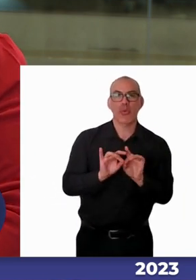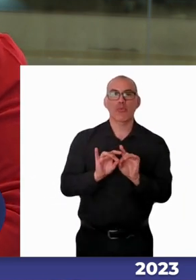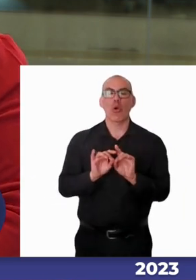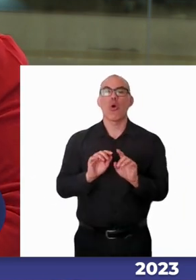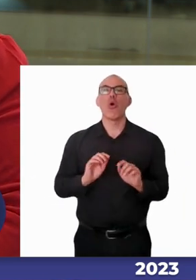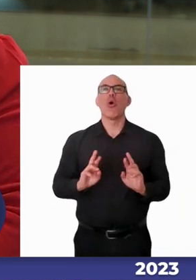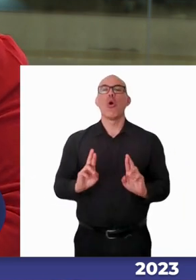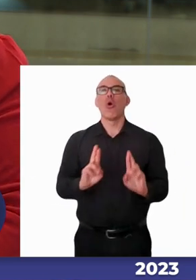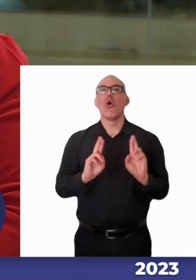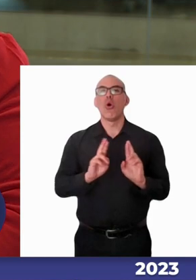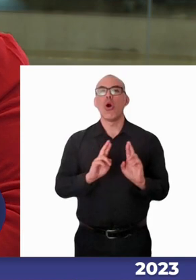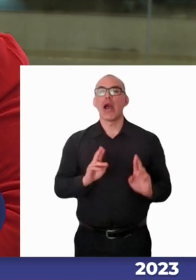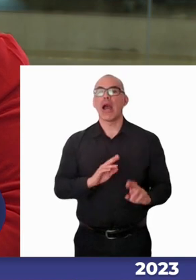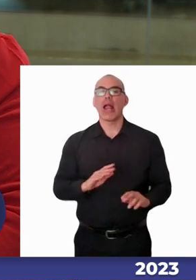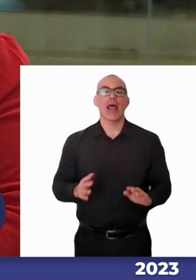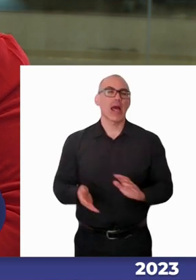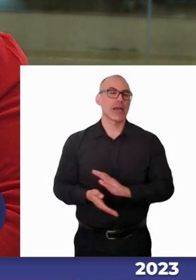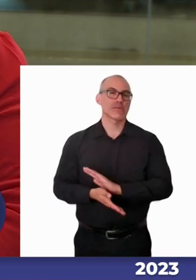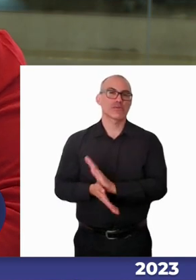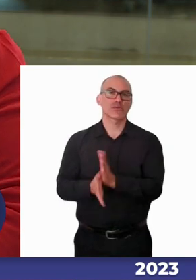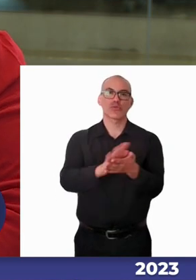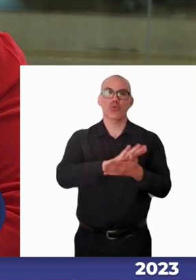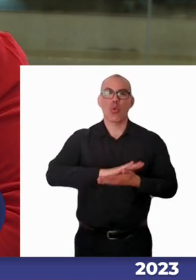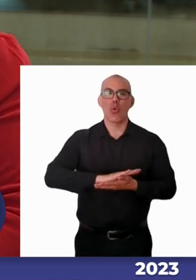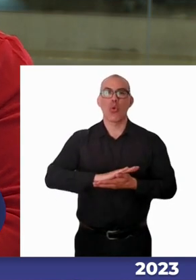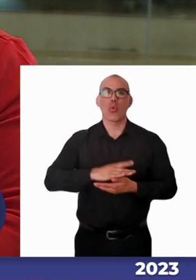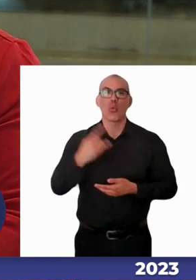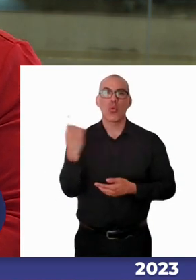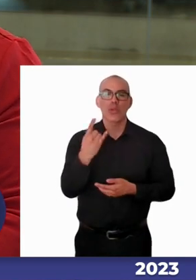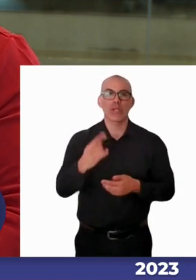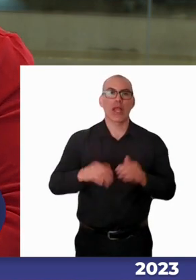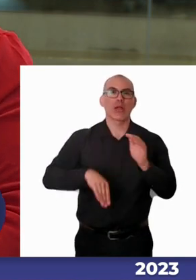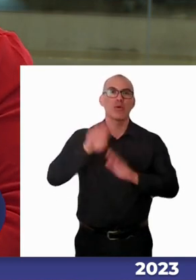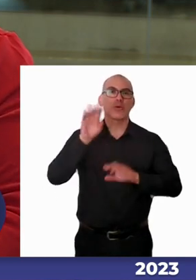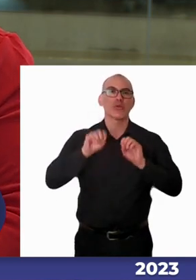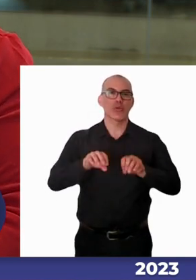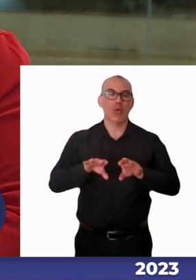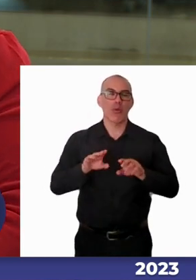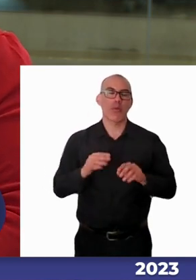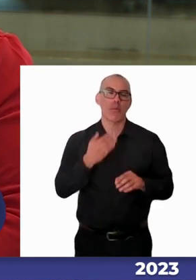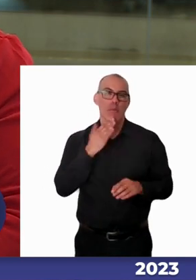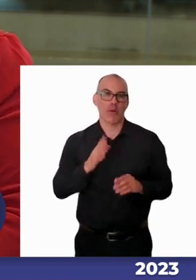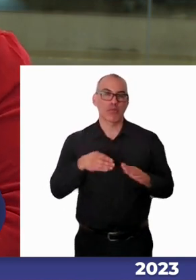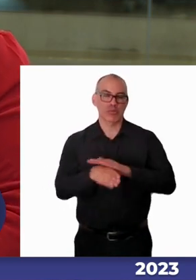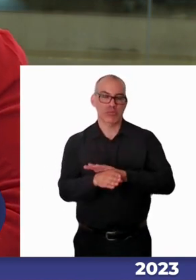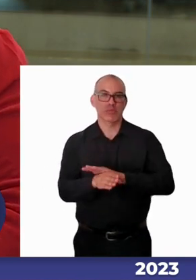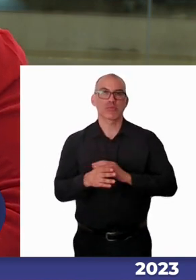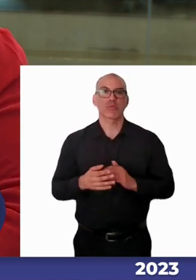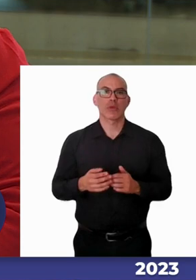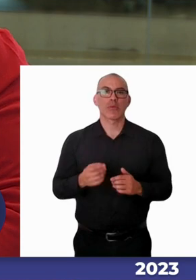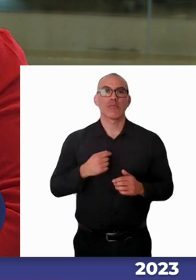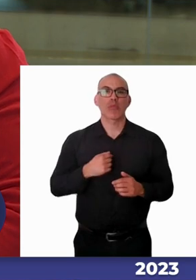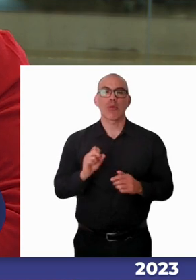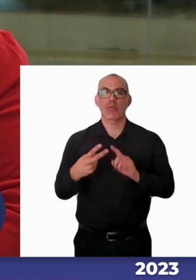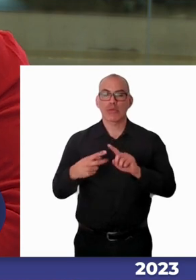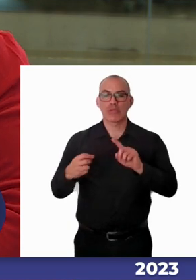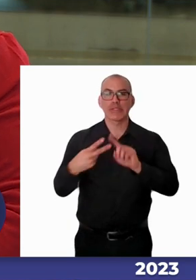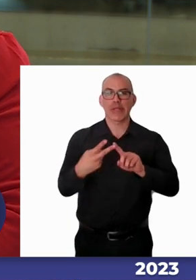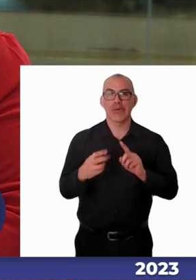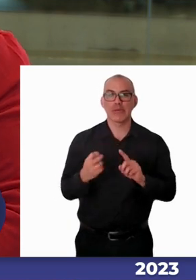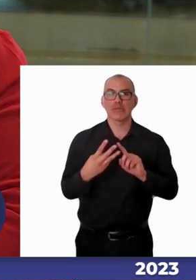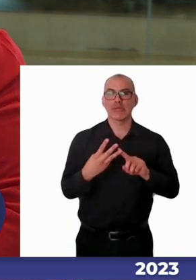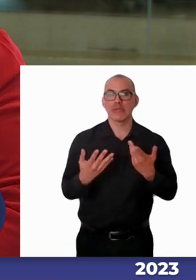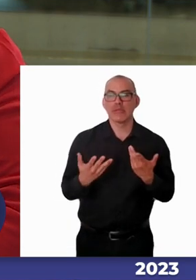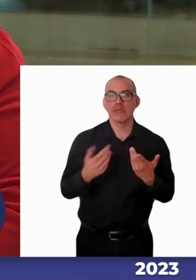instituciones de educación superior, pero es rico saber que el pie de dar en la primera, la segunda, da el pie que otras personas puedan